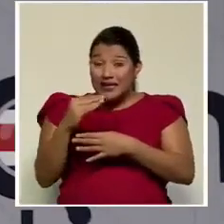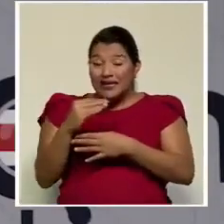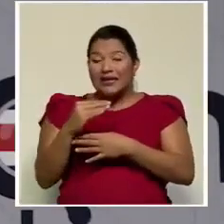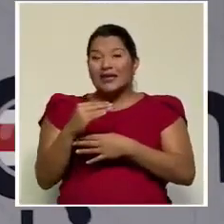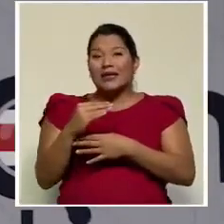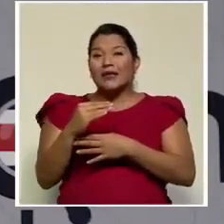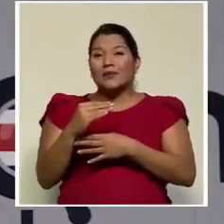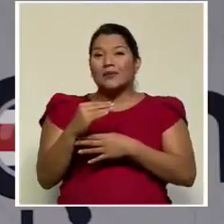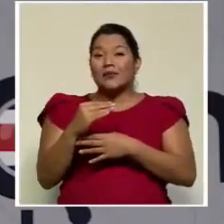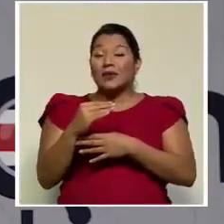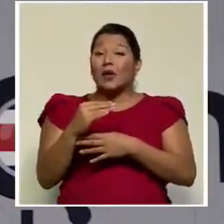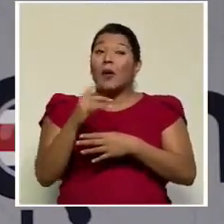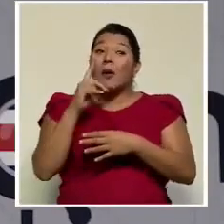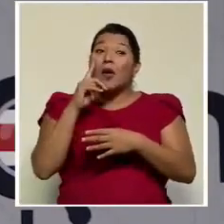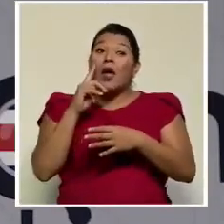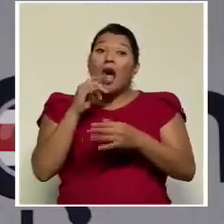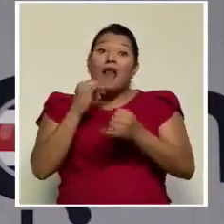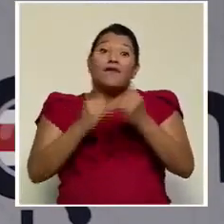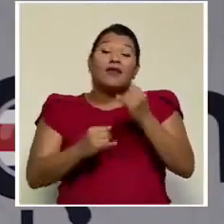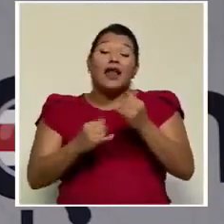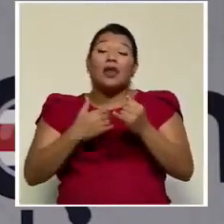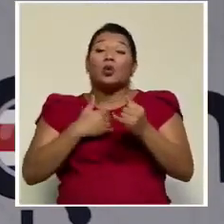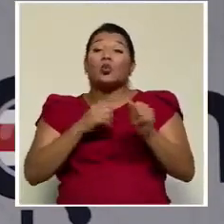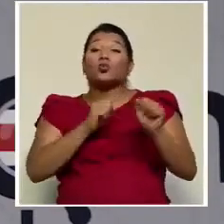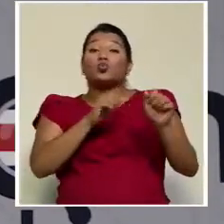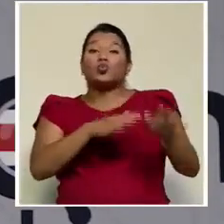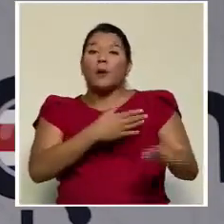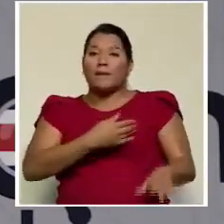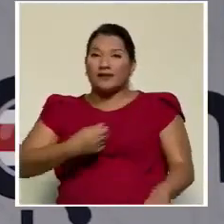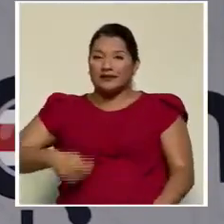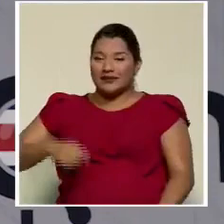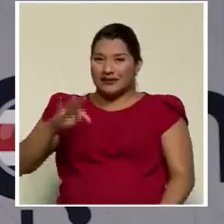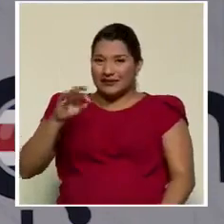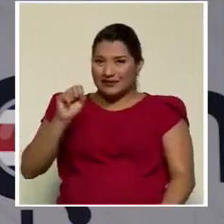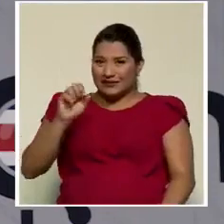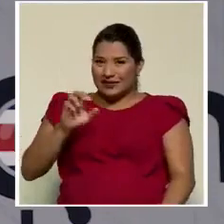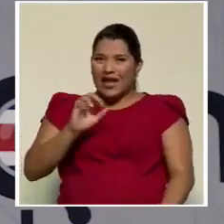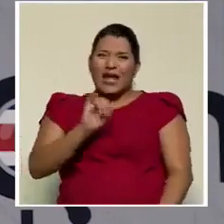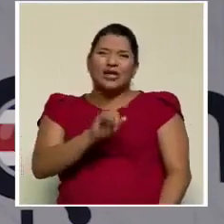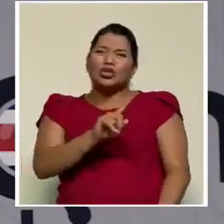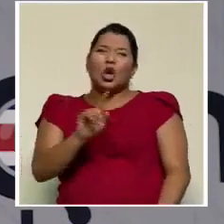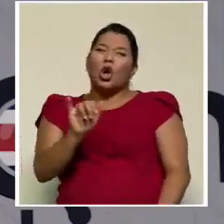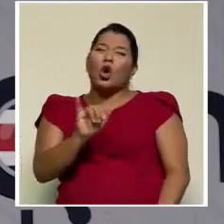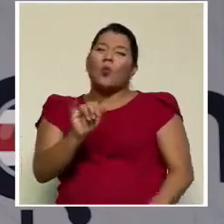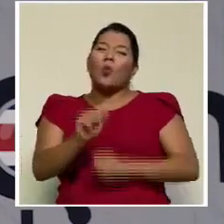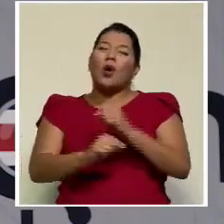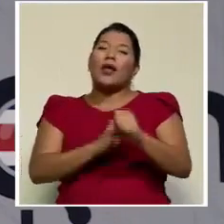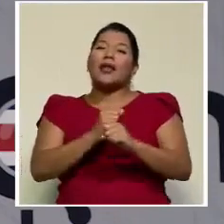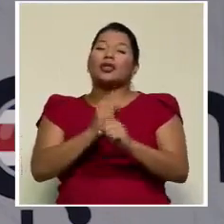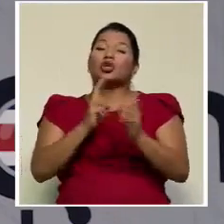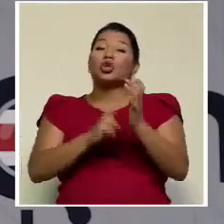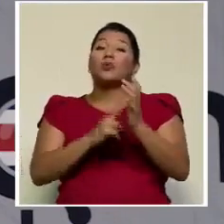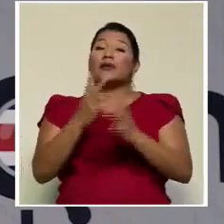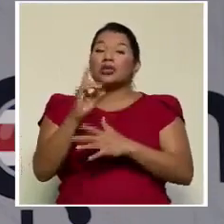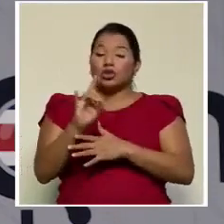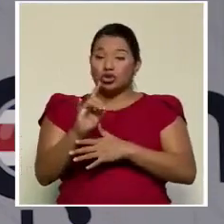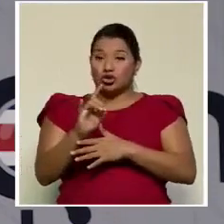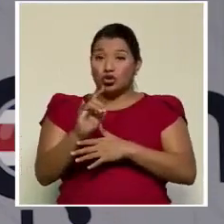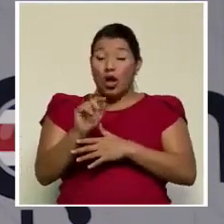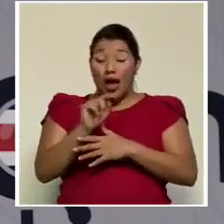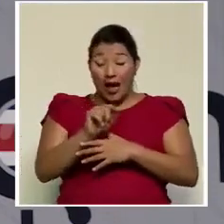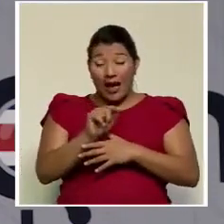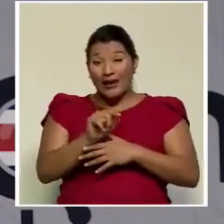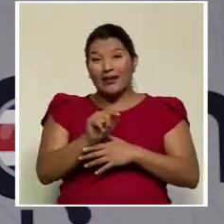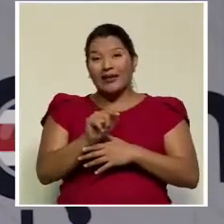precisamente provoca lo que hoy vimos. Entonces esto no tiene que ser que, claro, esto es como pasó en el 2018, en donde la